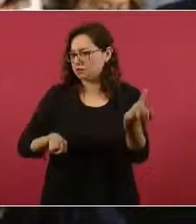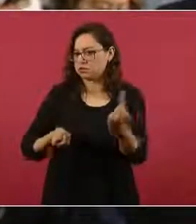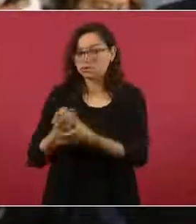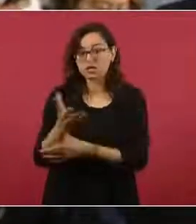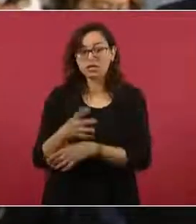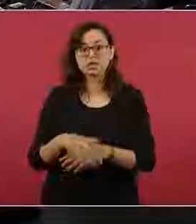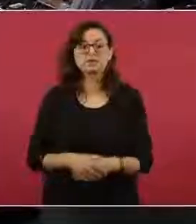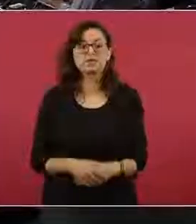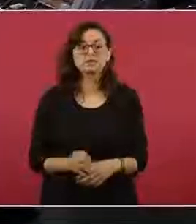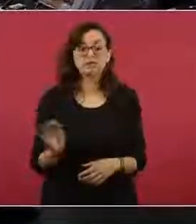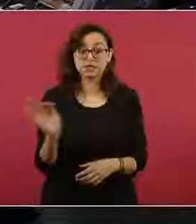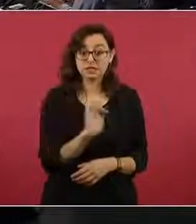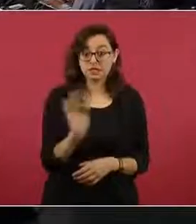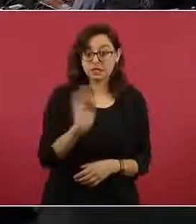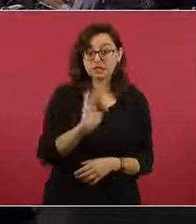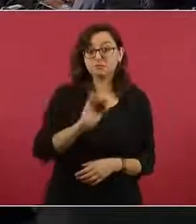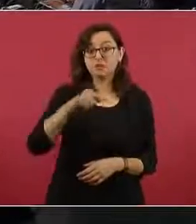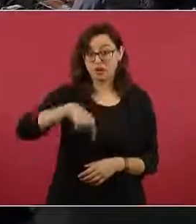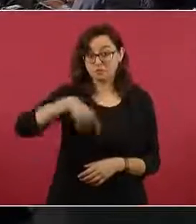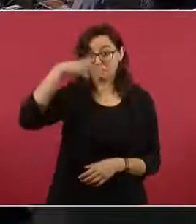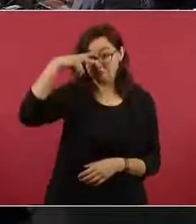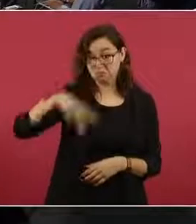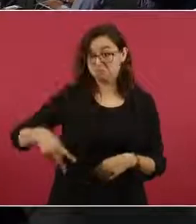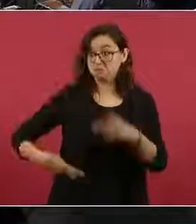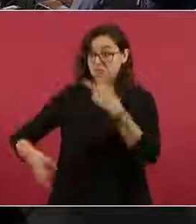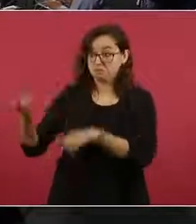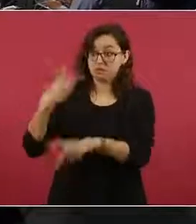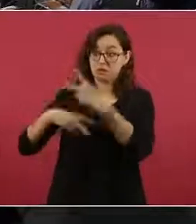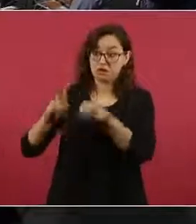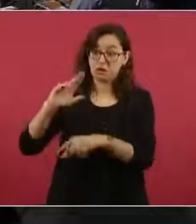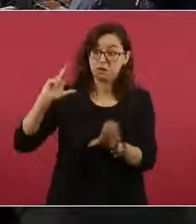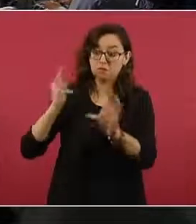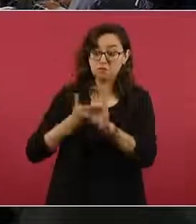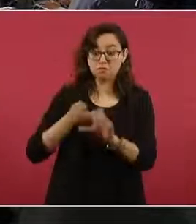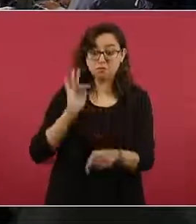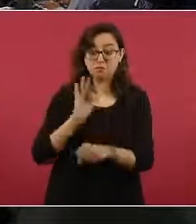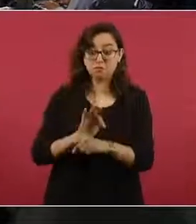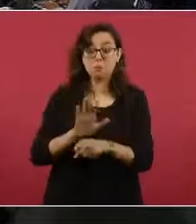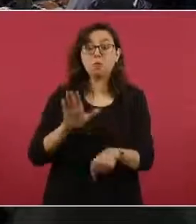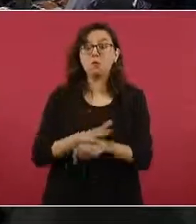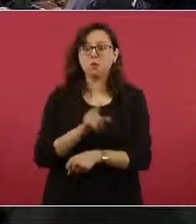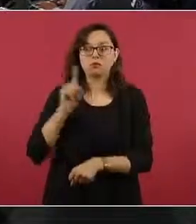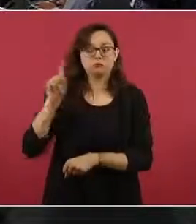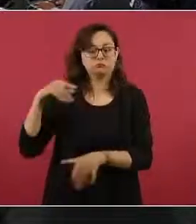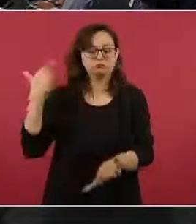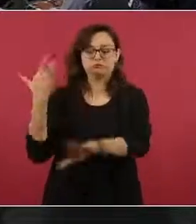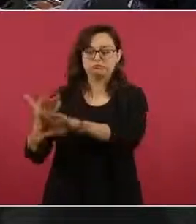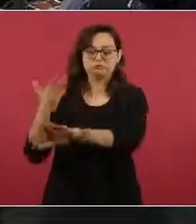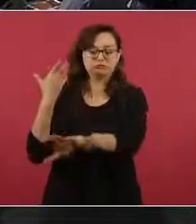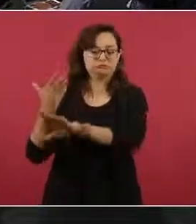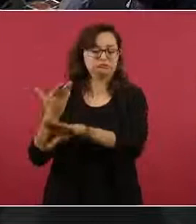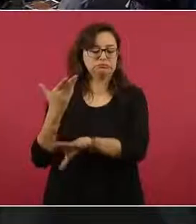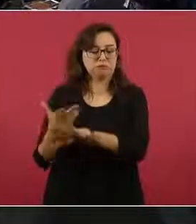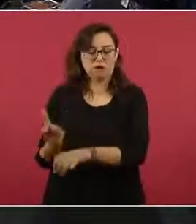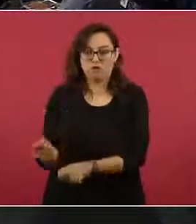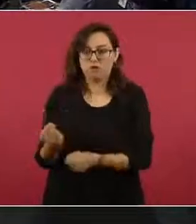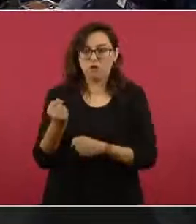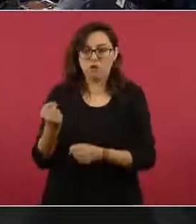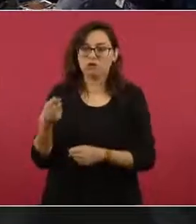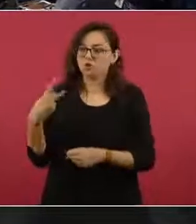México le ofreciera asilo político por toda esta persecución que está sufriendo Julian Assange y todo el equipo de Wikileaks.